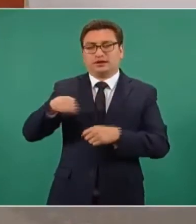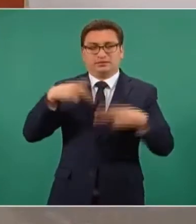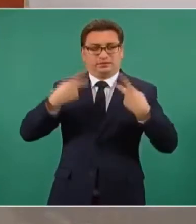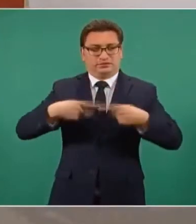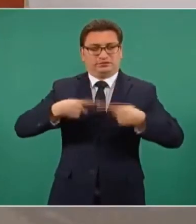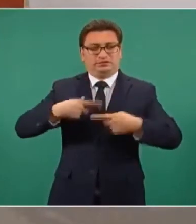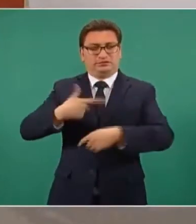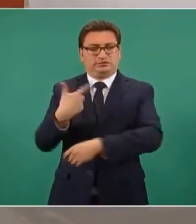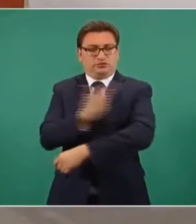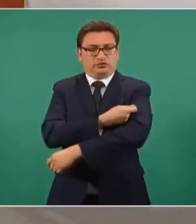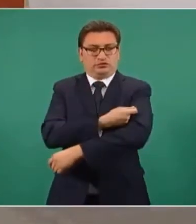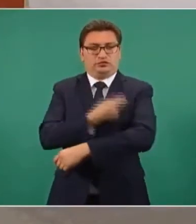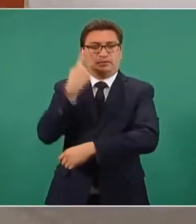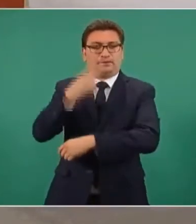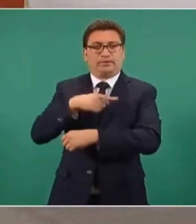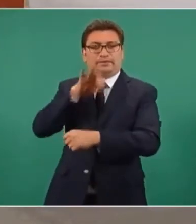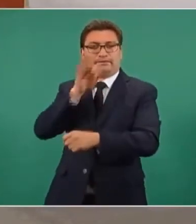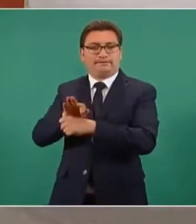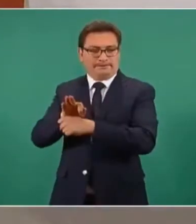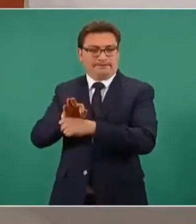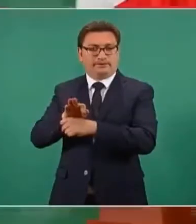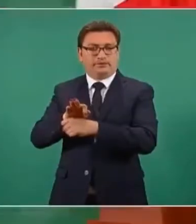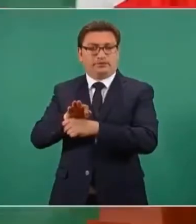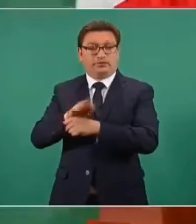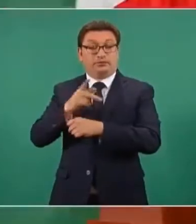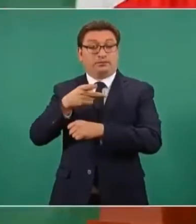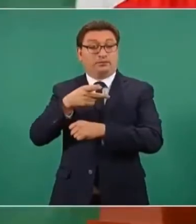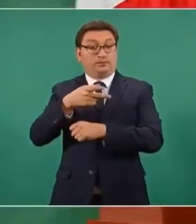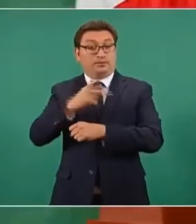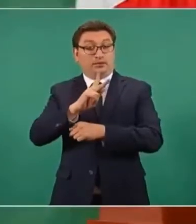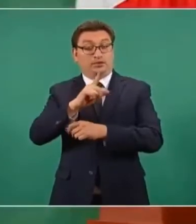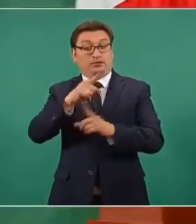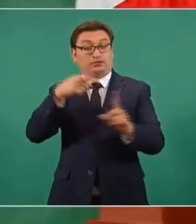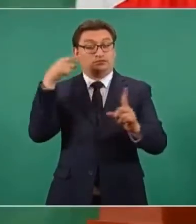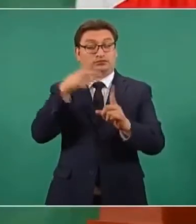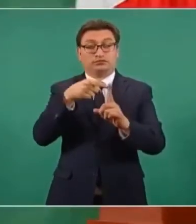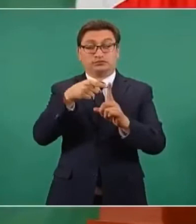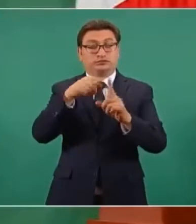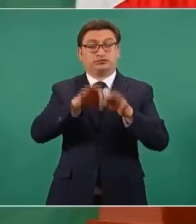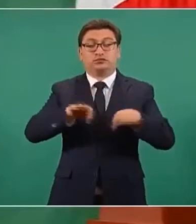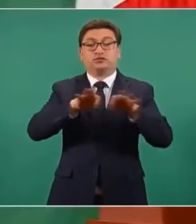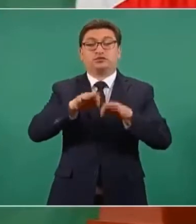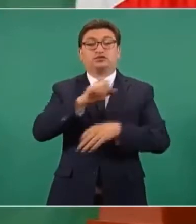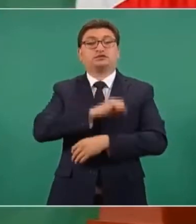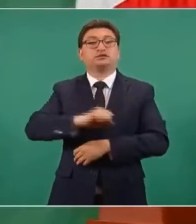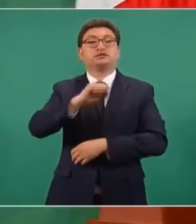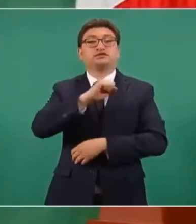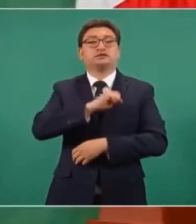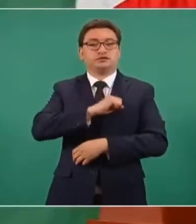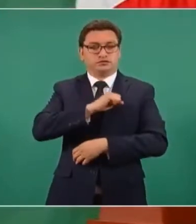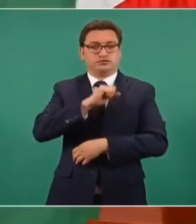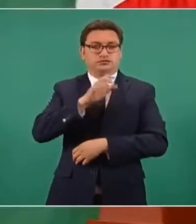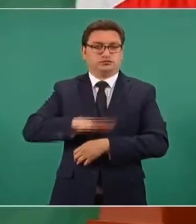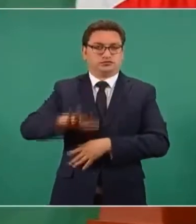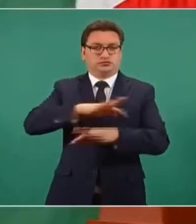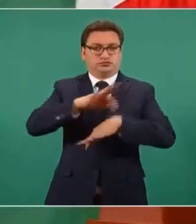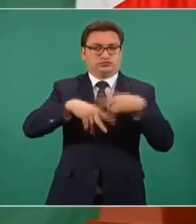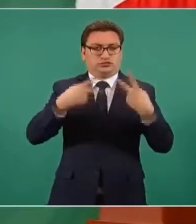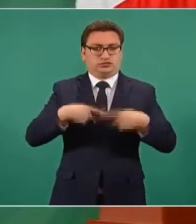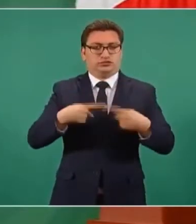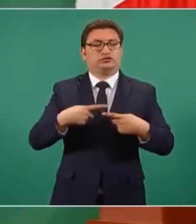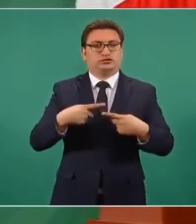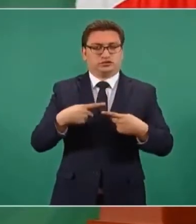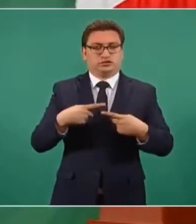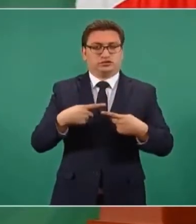queda vacunada queda protegida, pero no debe confundirse el objetivo de salud pública con la idea de que se